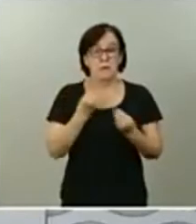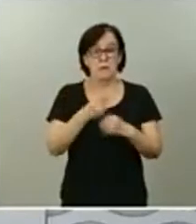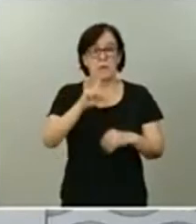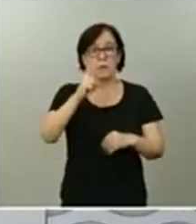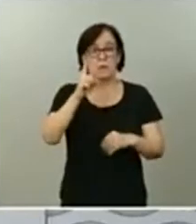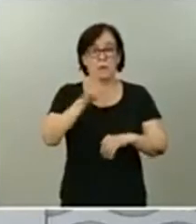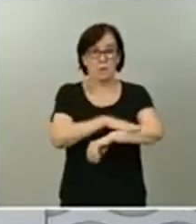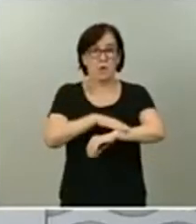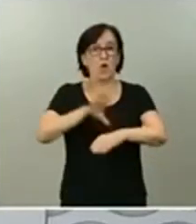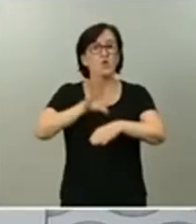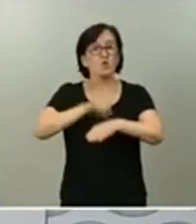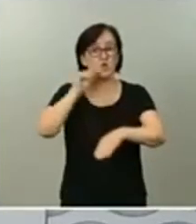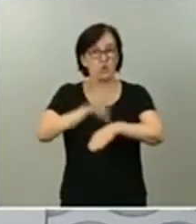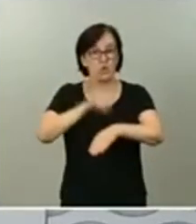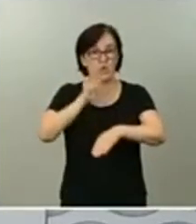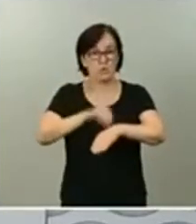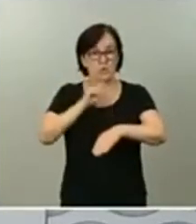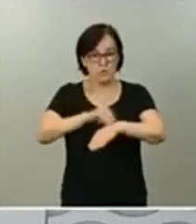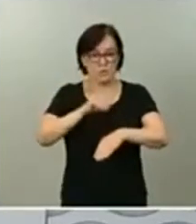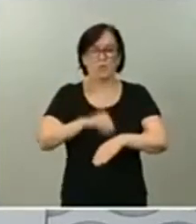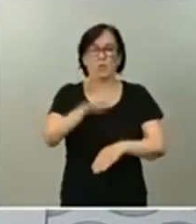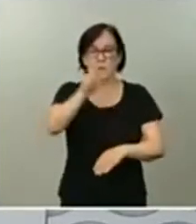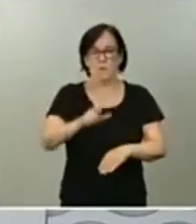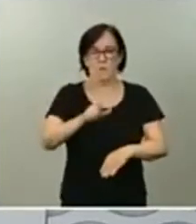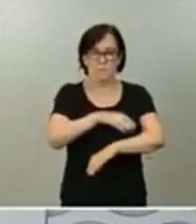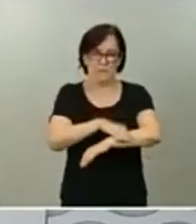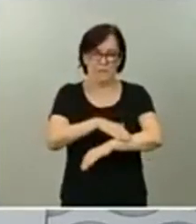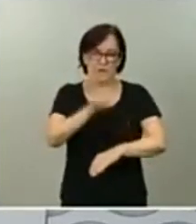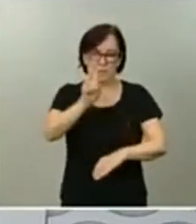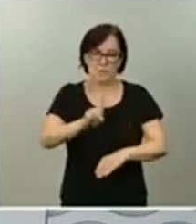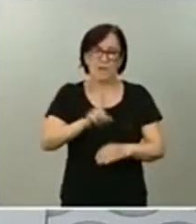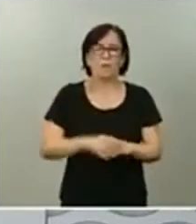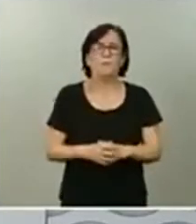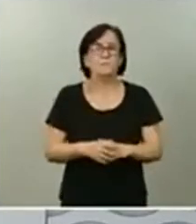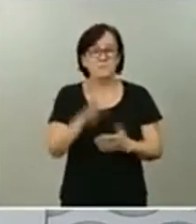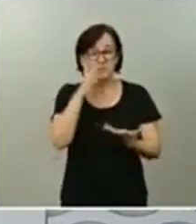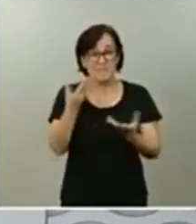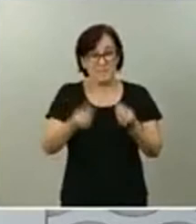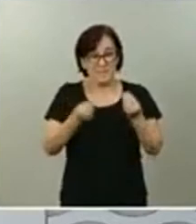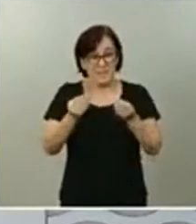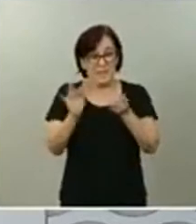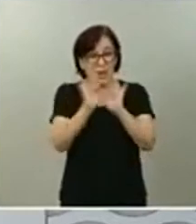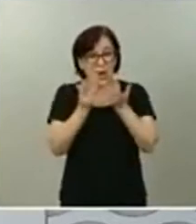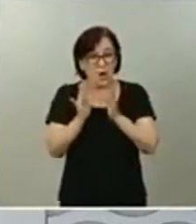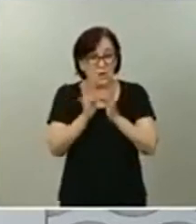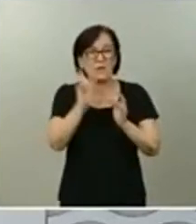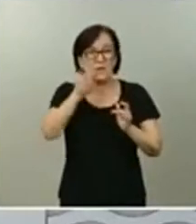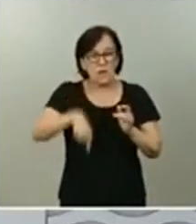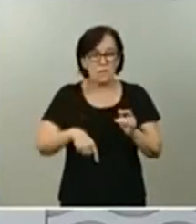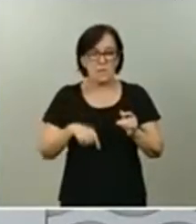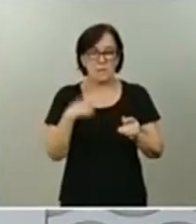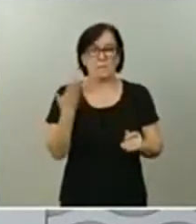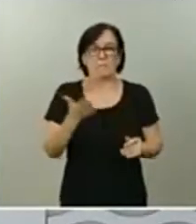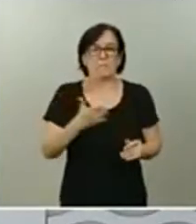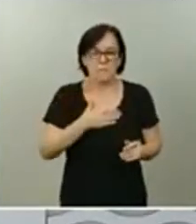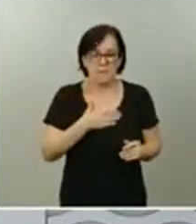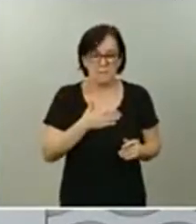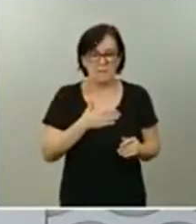el primer ministro sueco, Stefan Löfven. Además, también esta ronda de contacto va a incluir en el día de mañana un